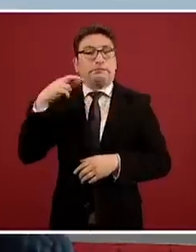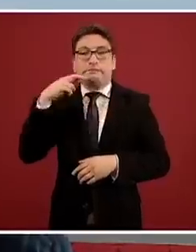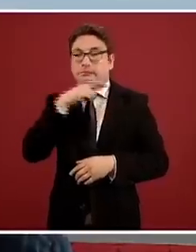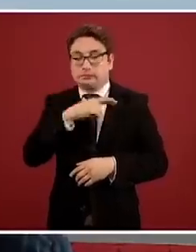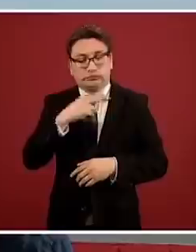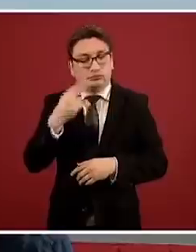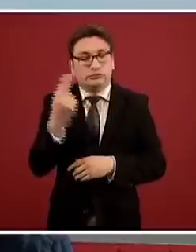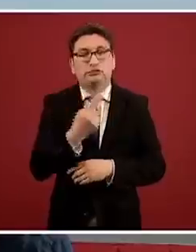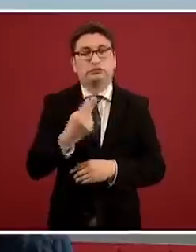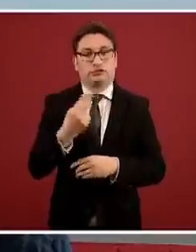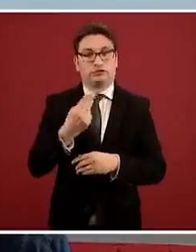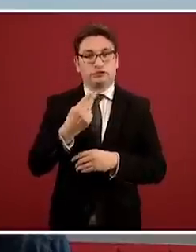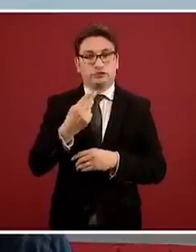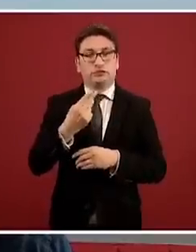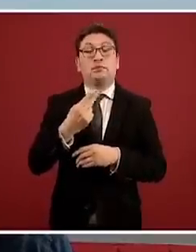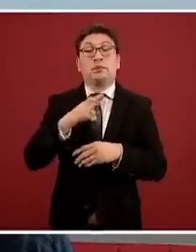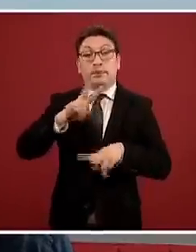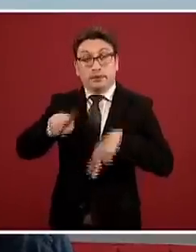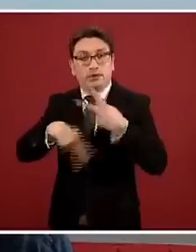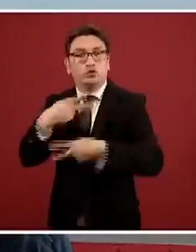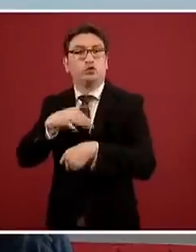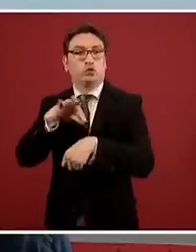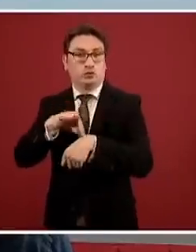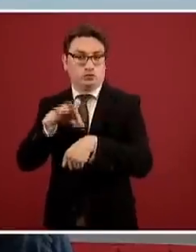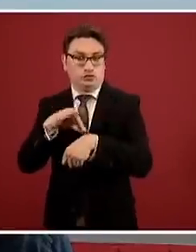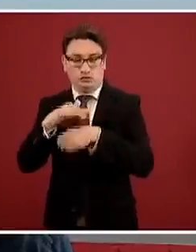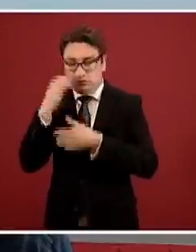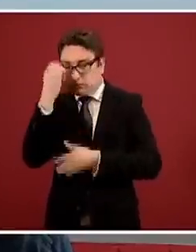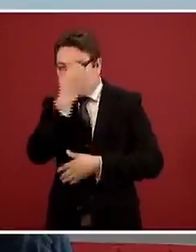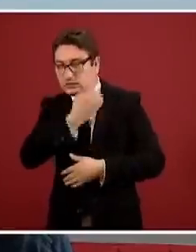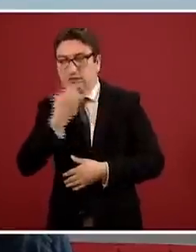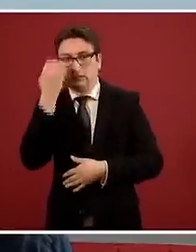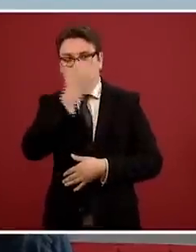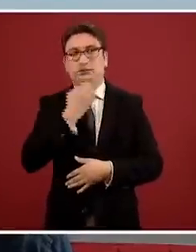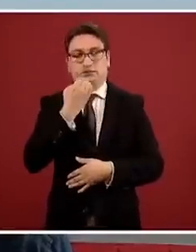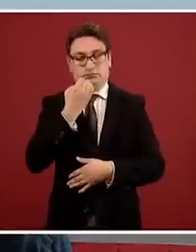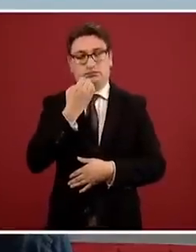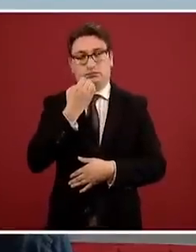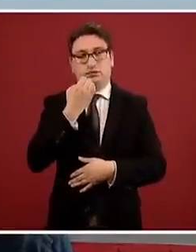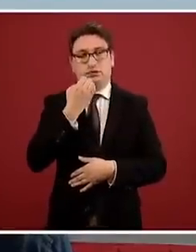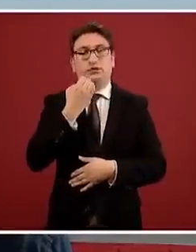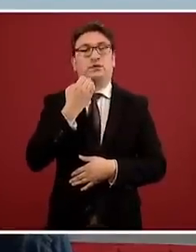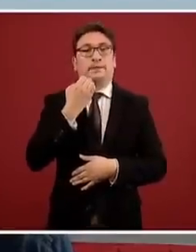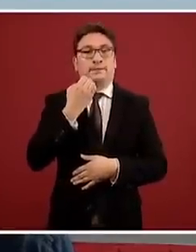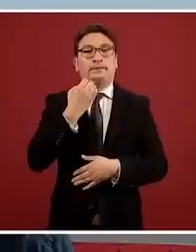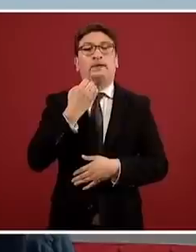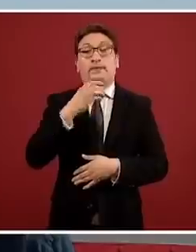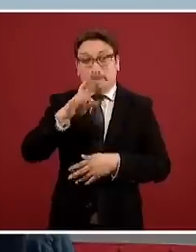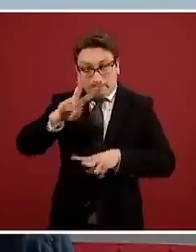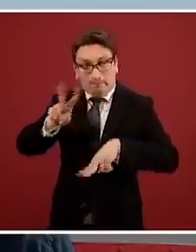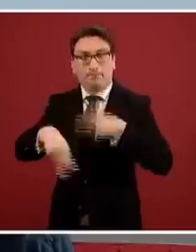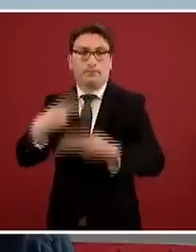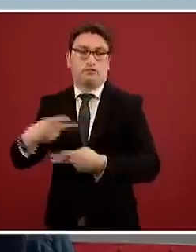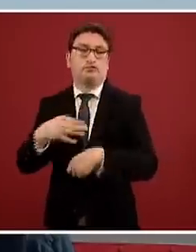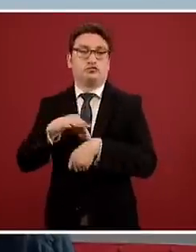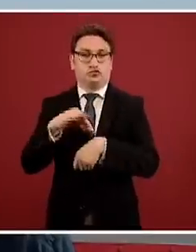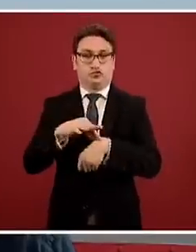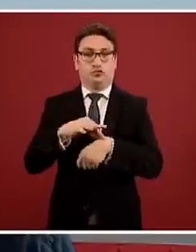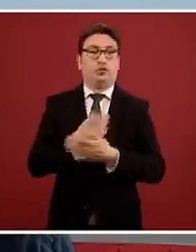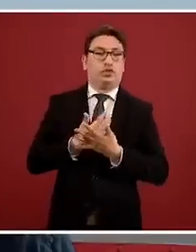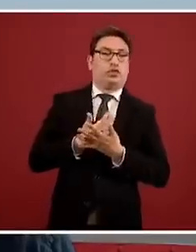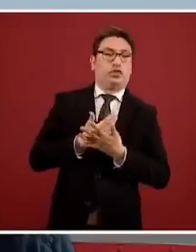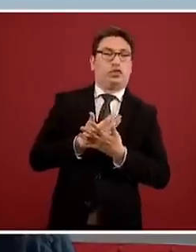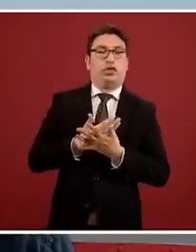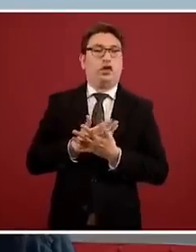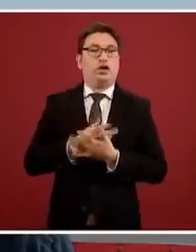desde el punto de vista de medicina a las personas, es decir, acudir a la unidad de salud. No se esperen,